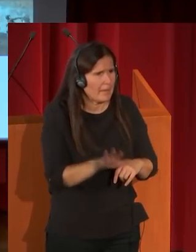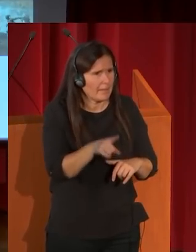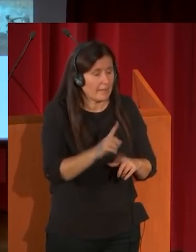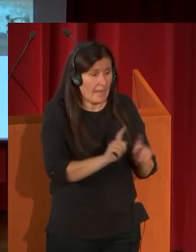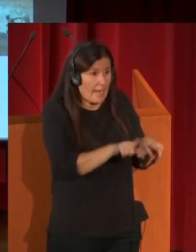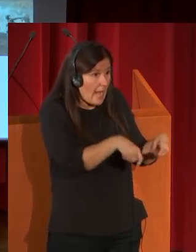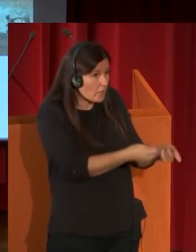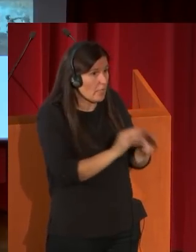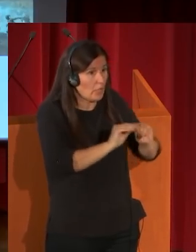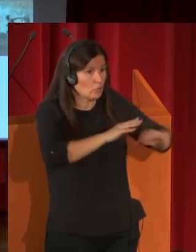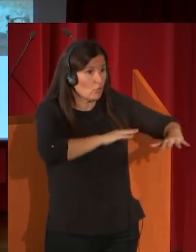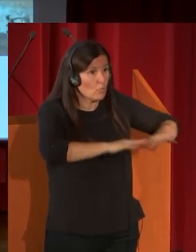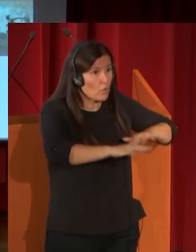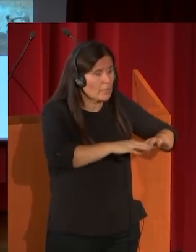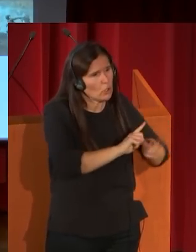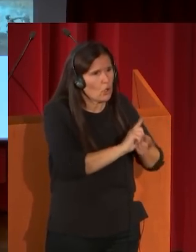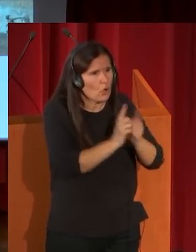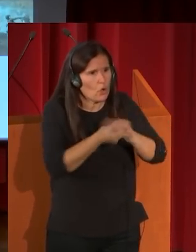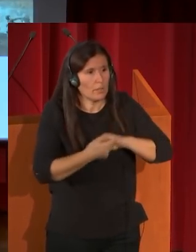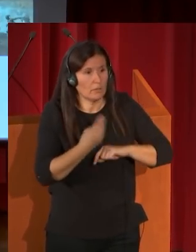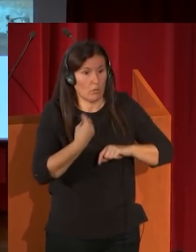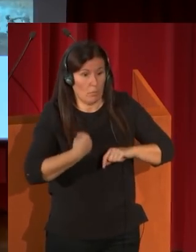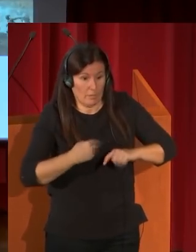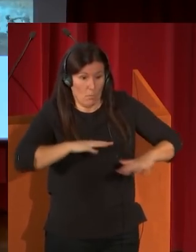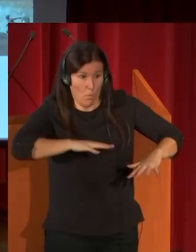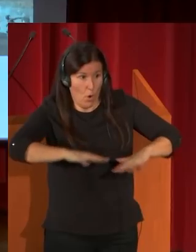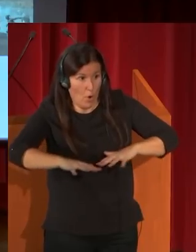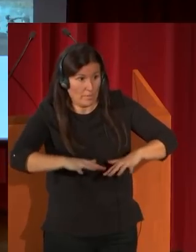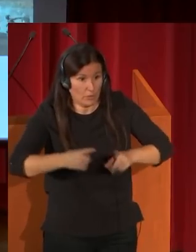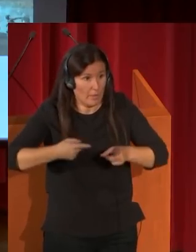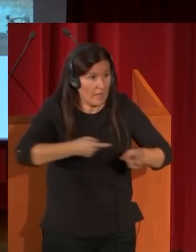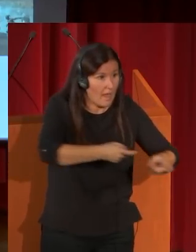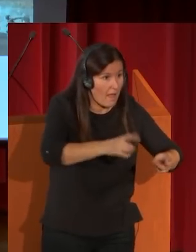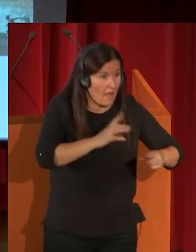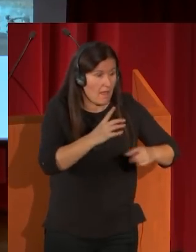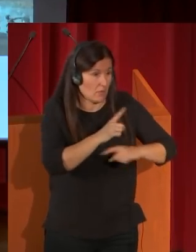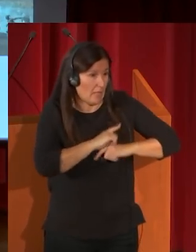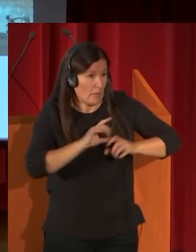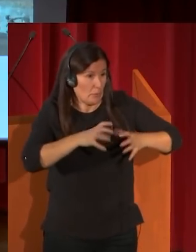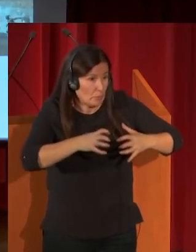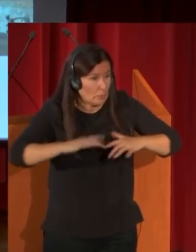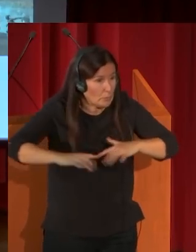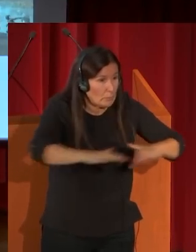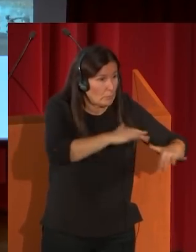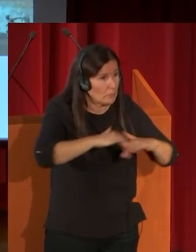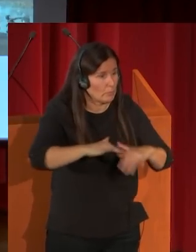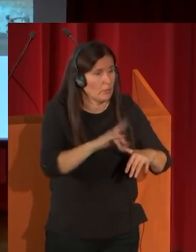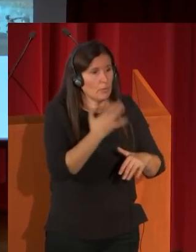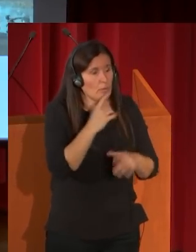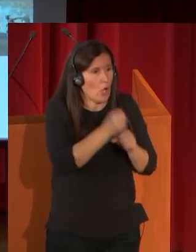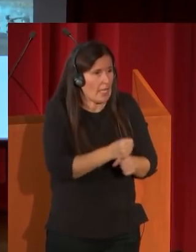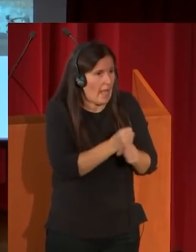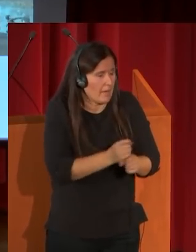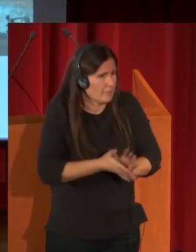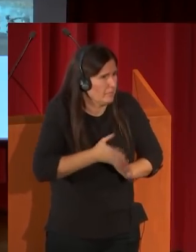naturaleza y su movimiento en un eco del propio movimiento de la batalla. En donde, fíjense, estos caballos al